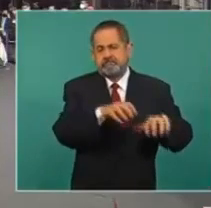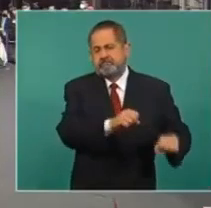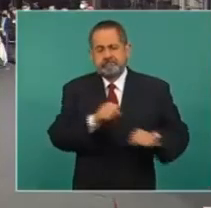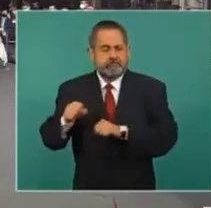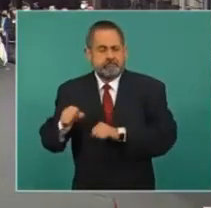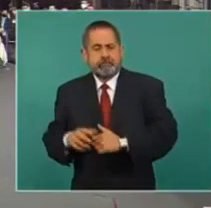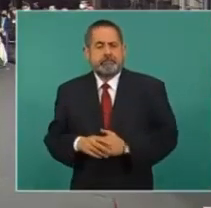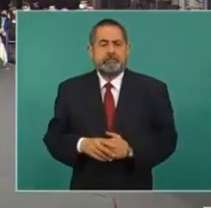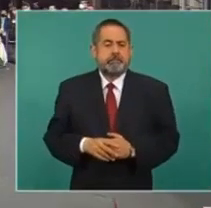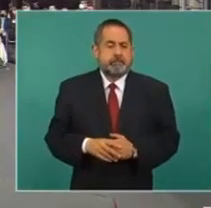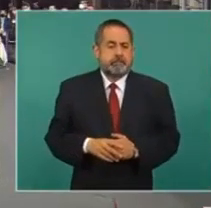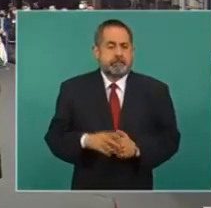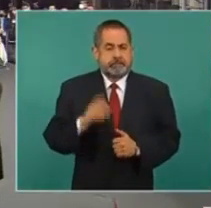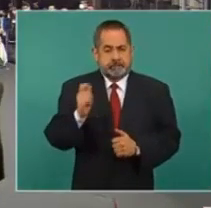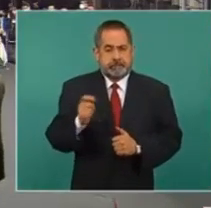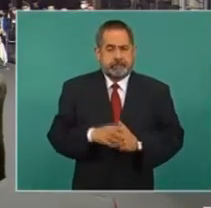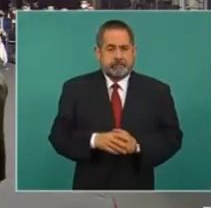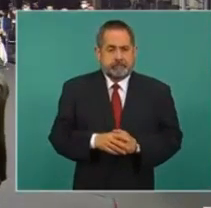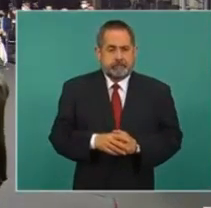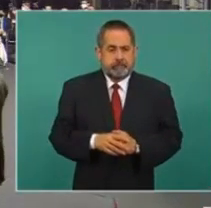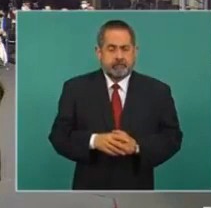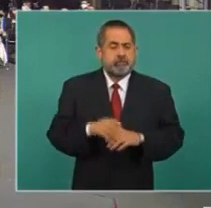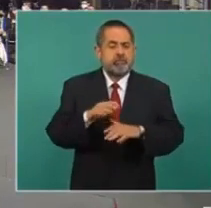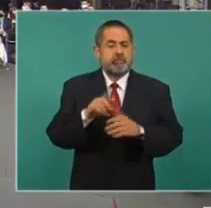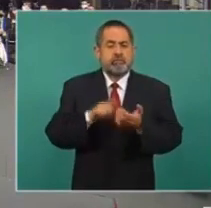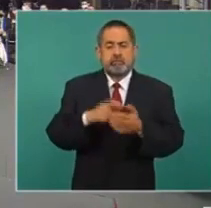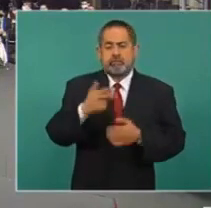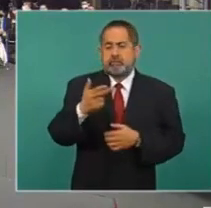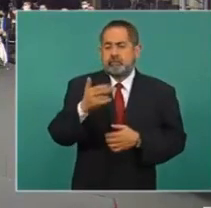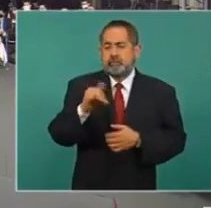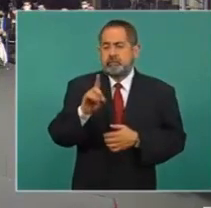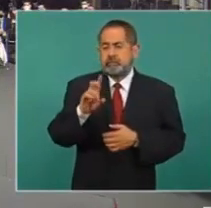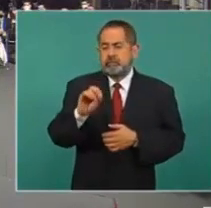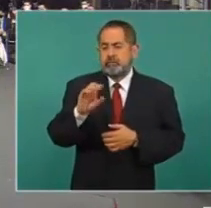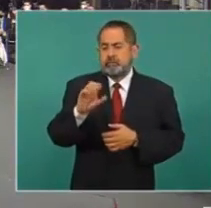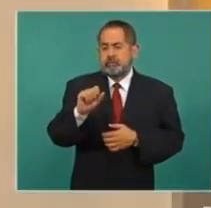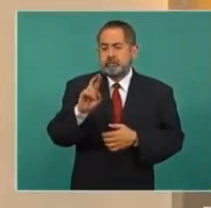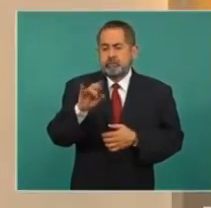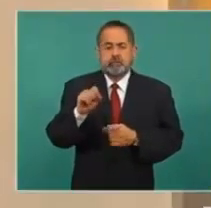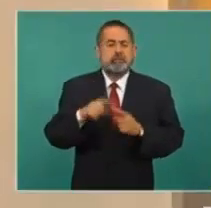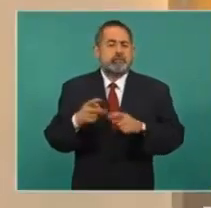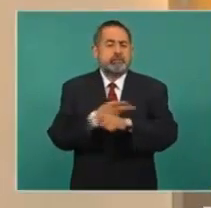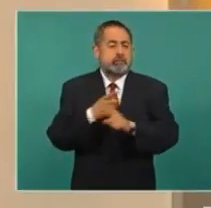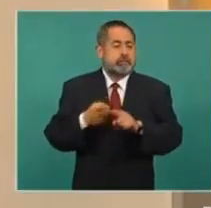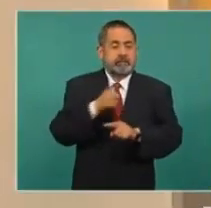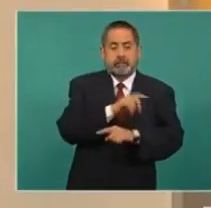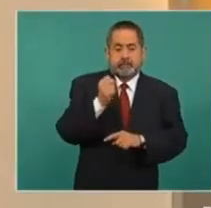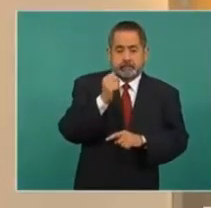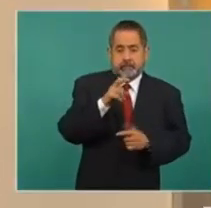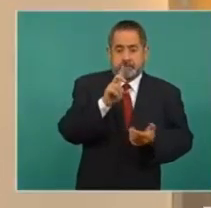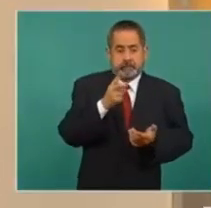En cuanto al volumen de hidrocarburos, tenemos en septiembre, 32 mil